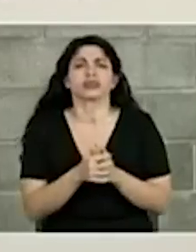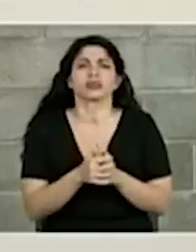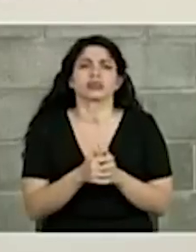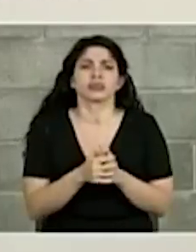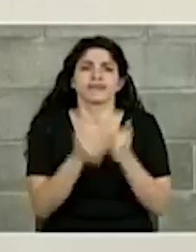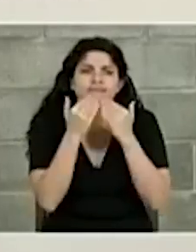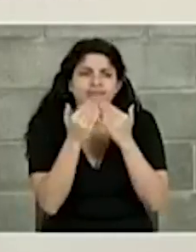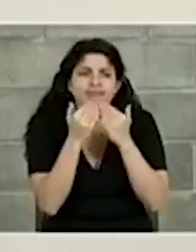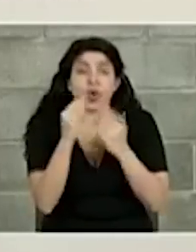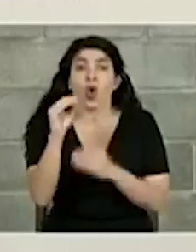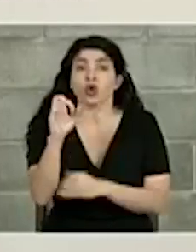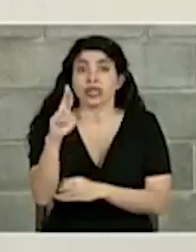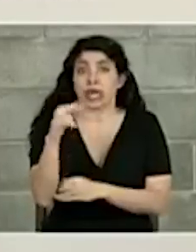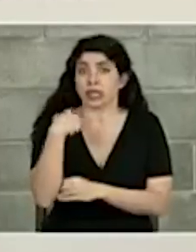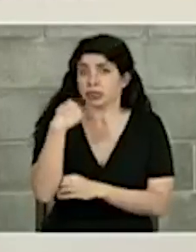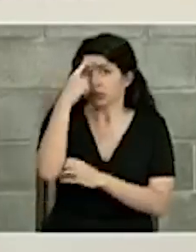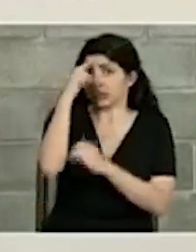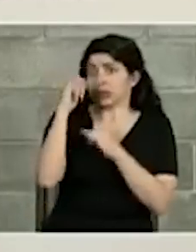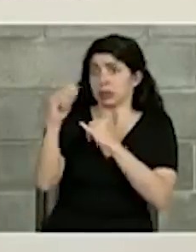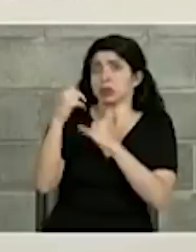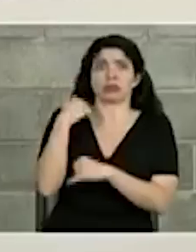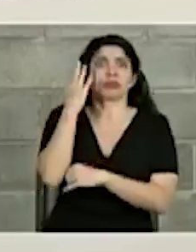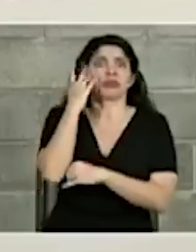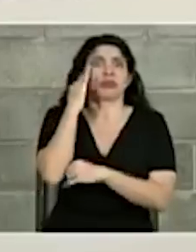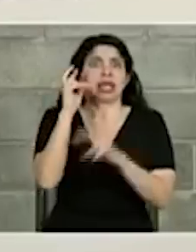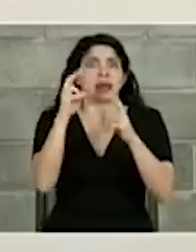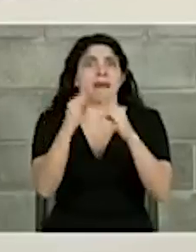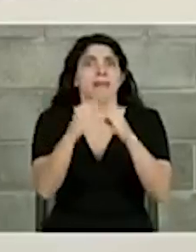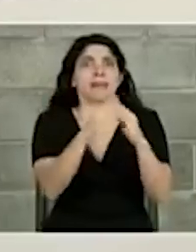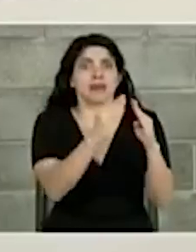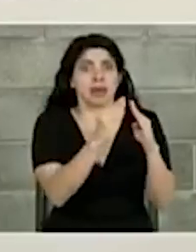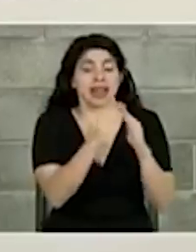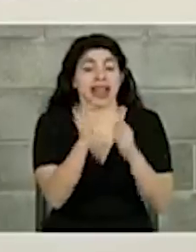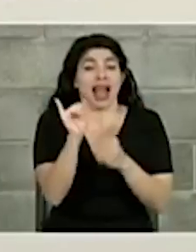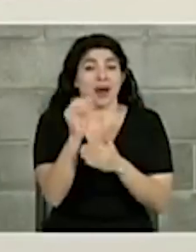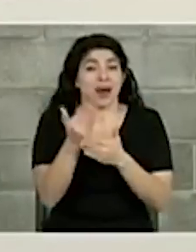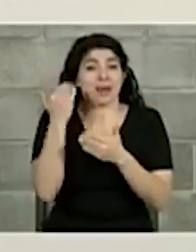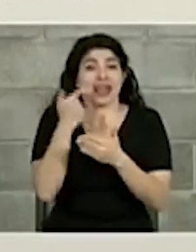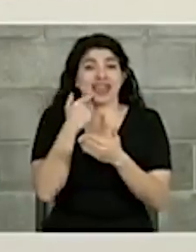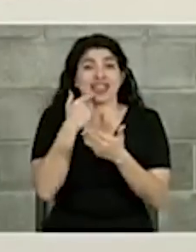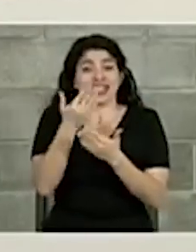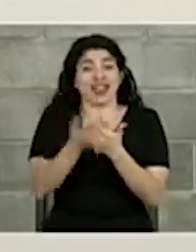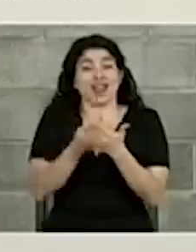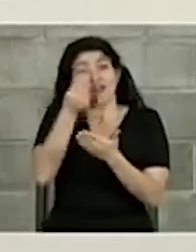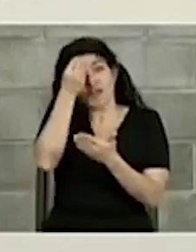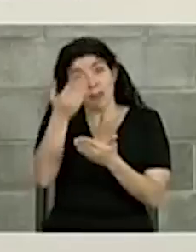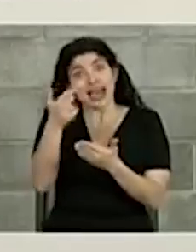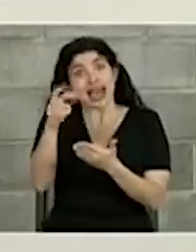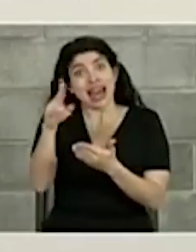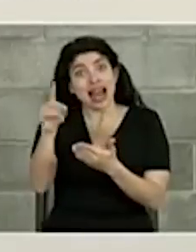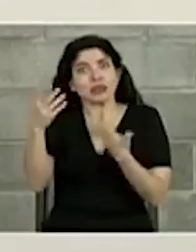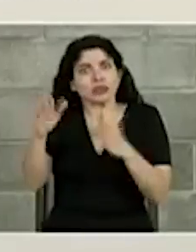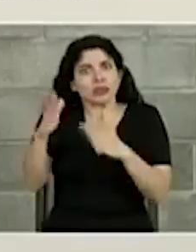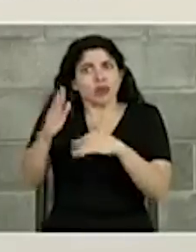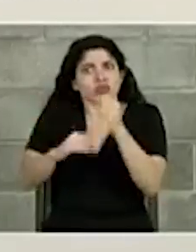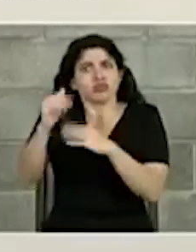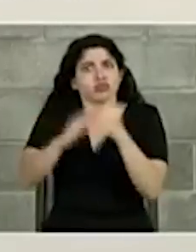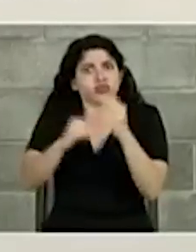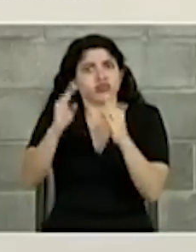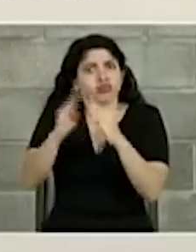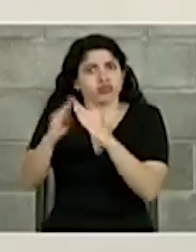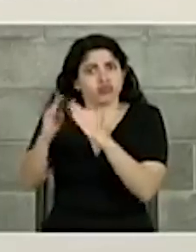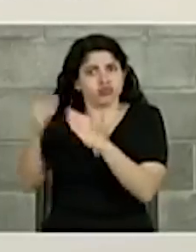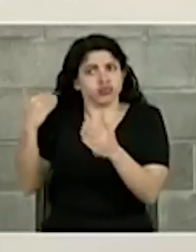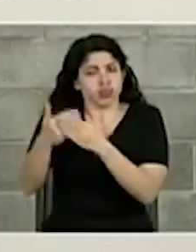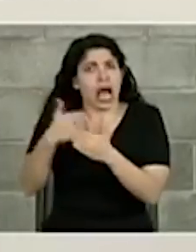don Oscar comparto me preocupa el tema vivienda popular aunque como lo decía el reporte don Gerardo hemos construido vivienda en